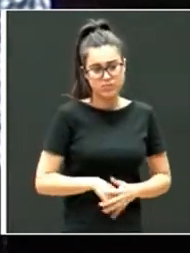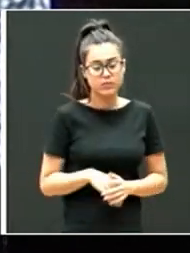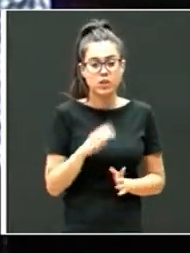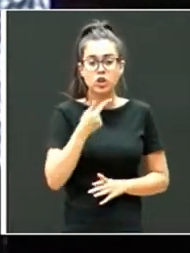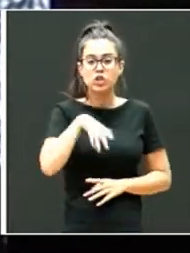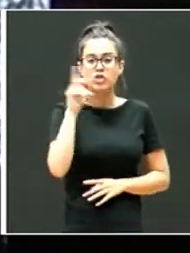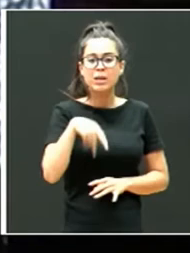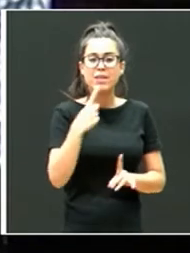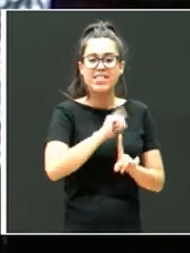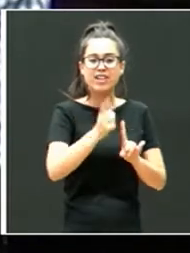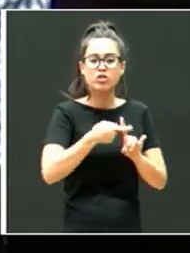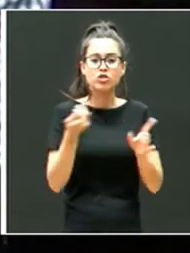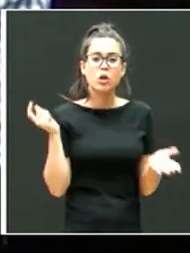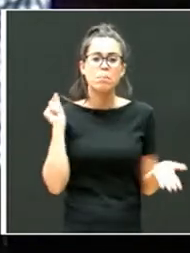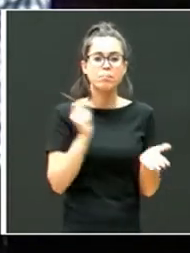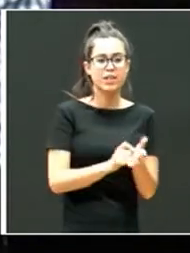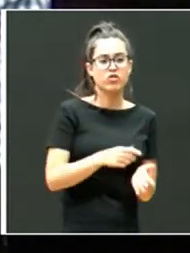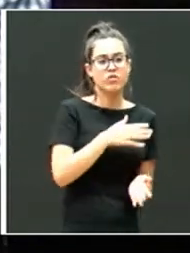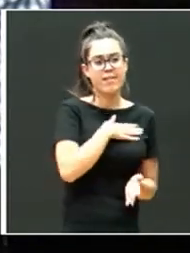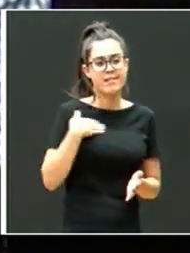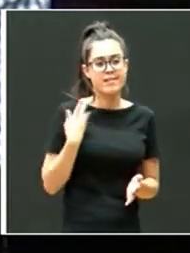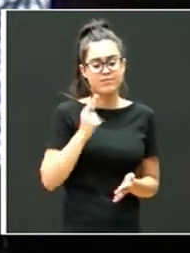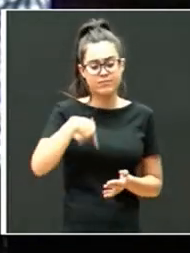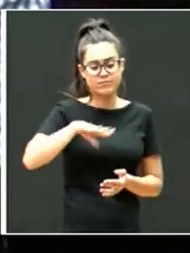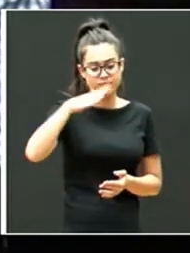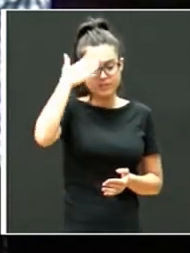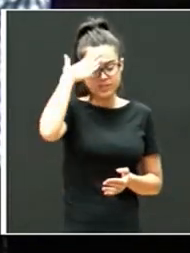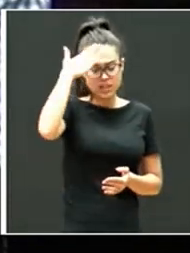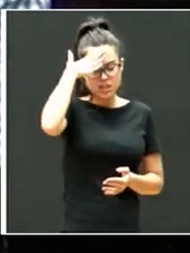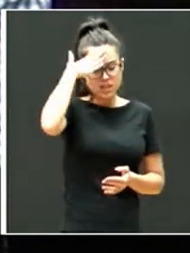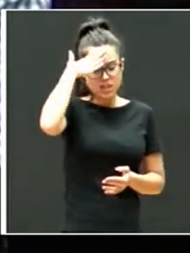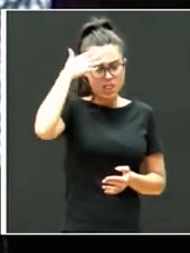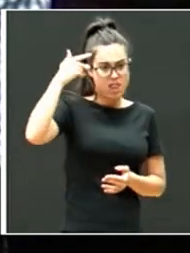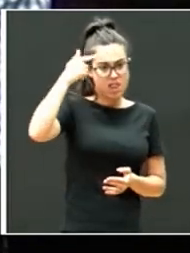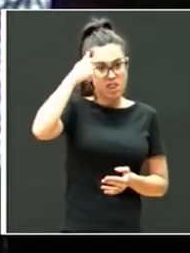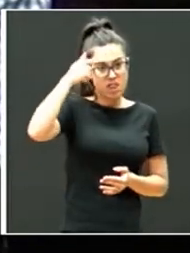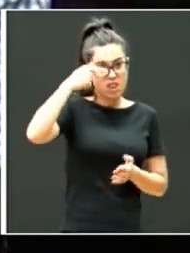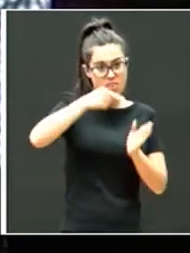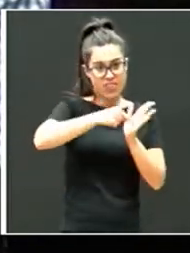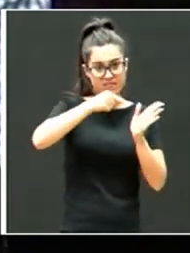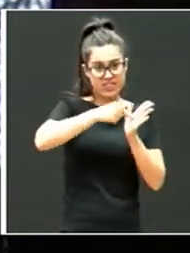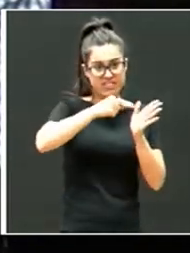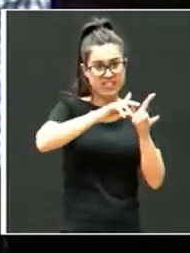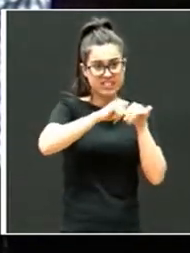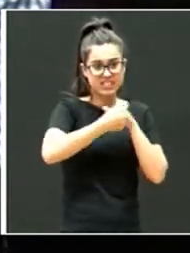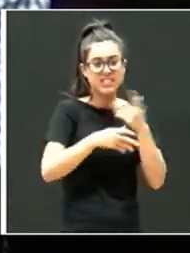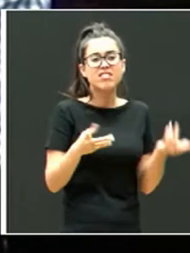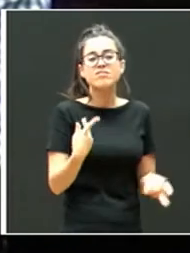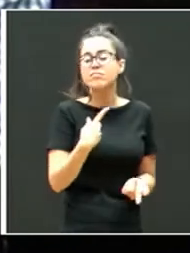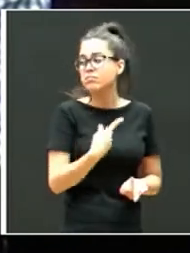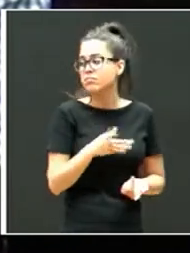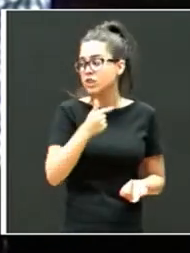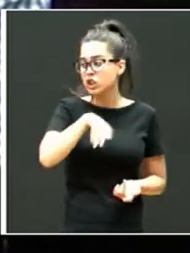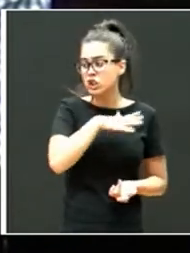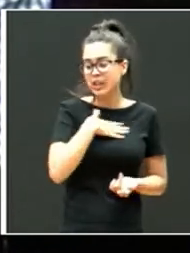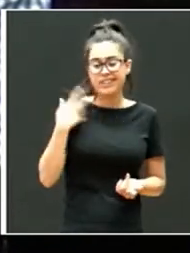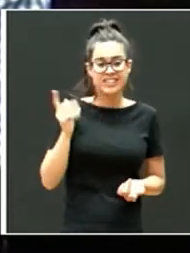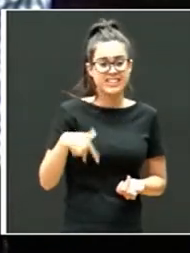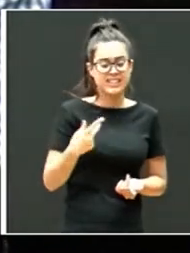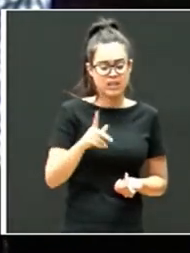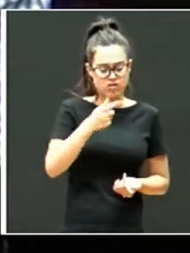diagnóstico precoz del déficit cognitivo acumulativo, que es un poco lo que tienen estos niños. Queremos que se